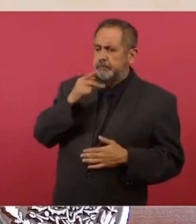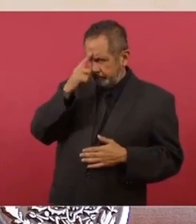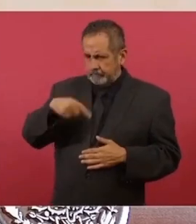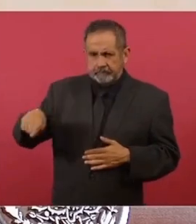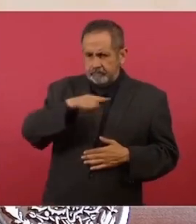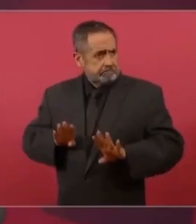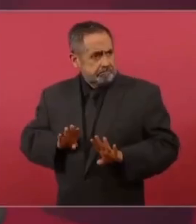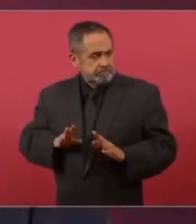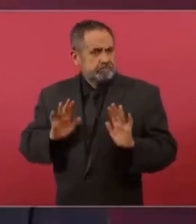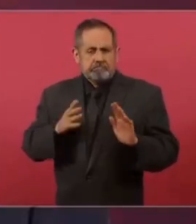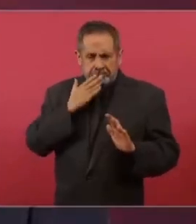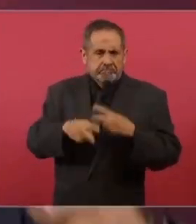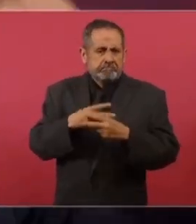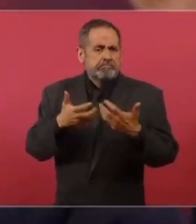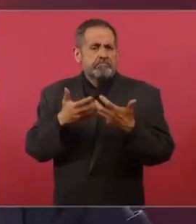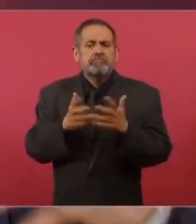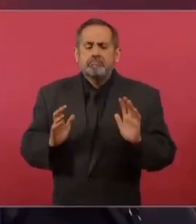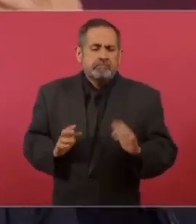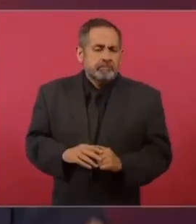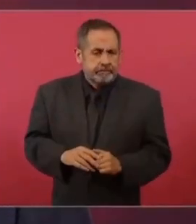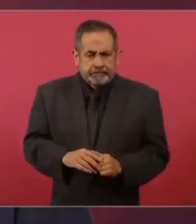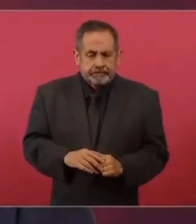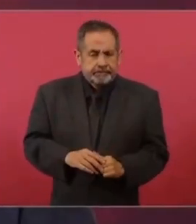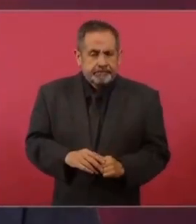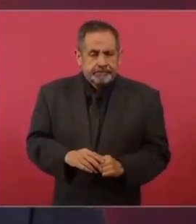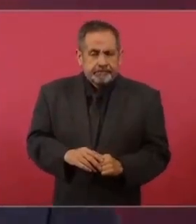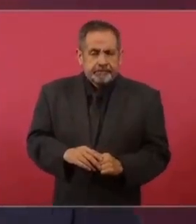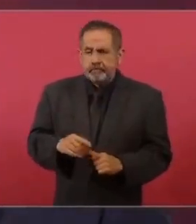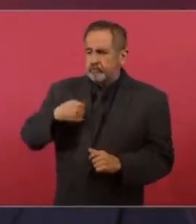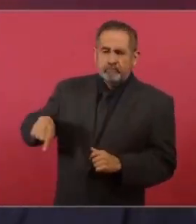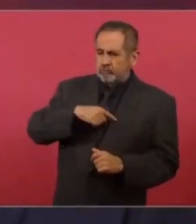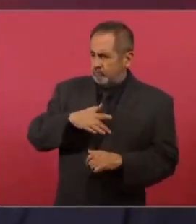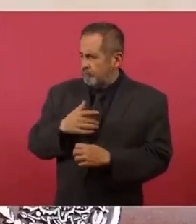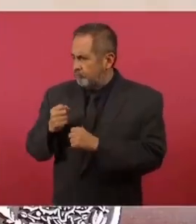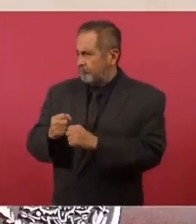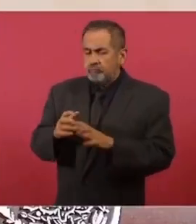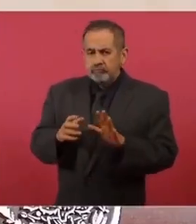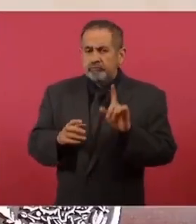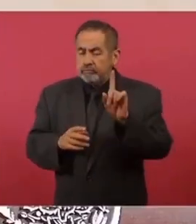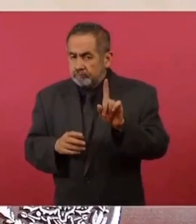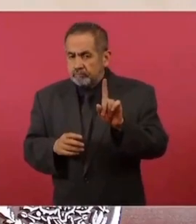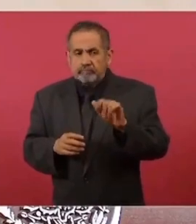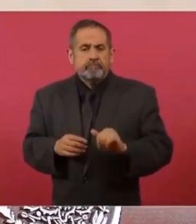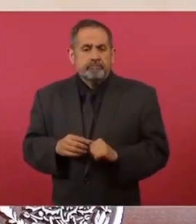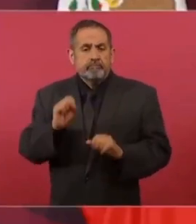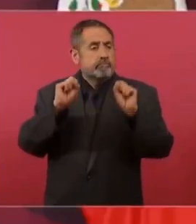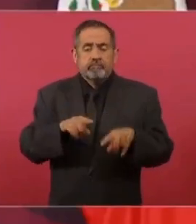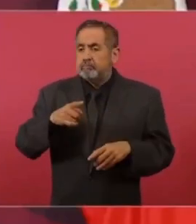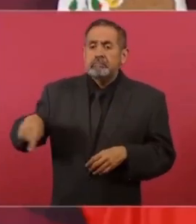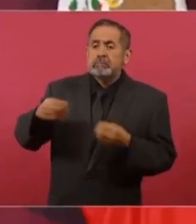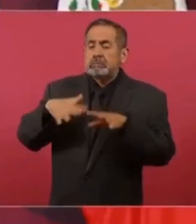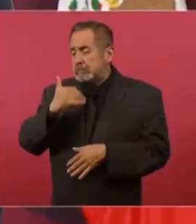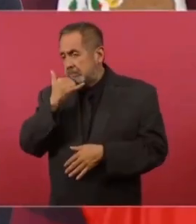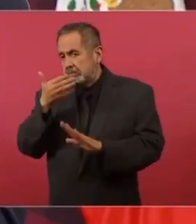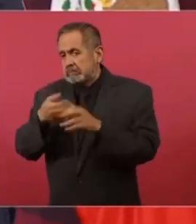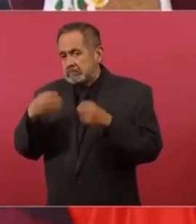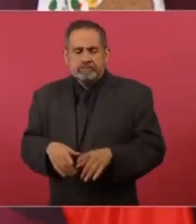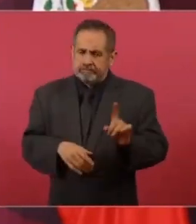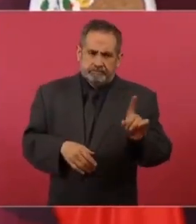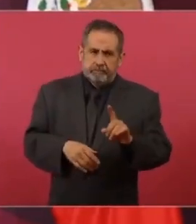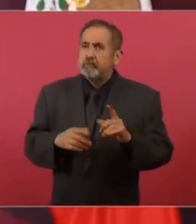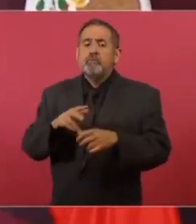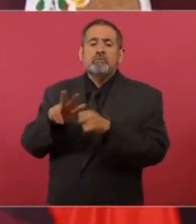con respecto a la soberanía y en donde nos podamos fortalecer sin afectar la